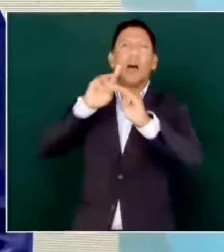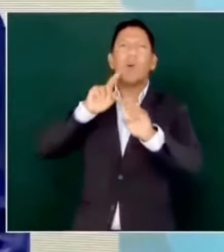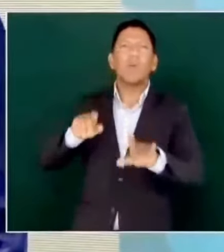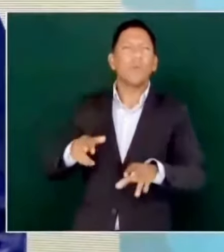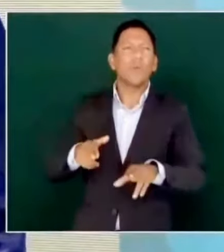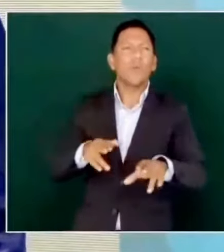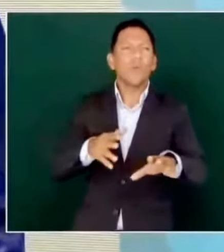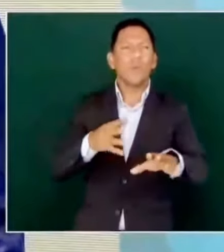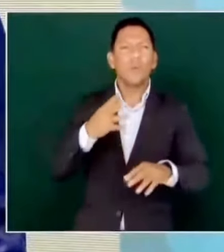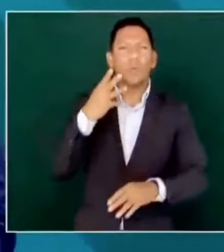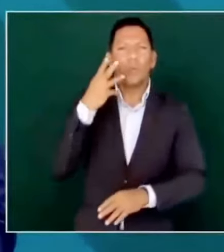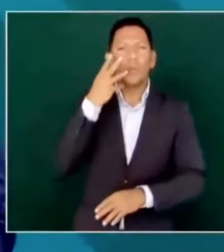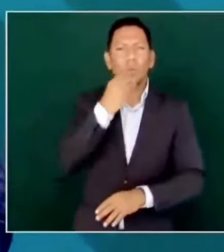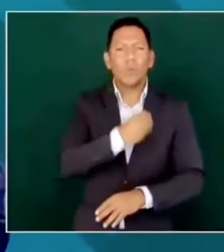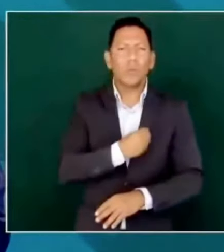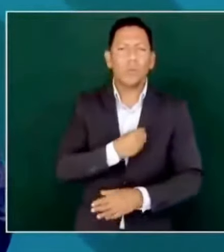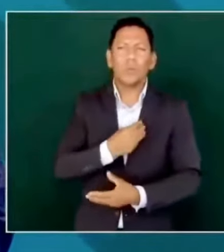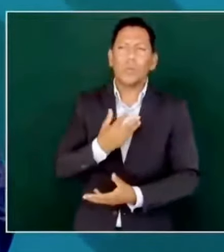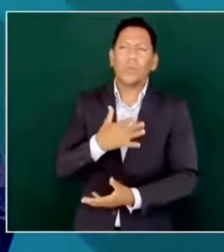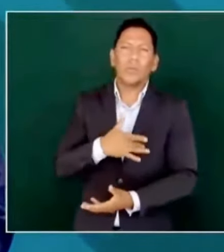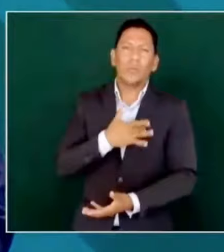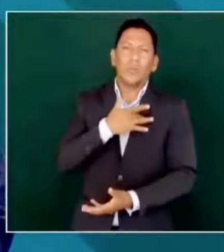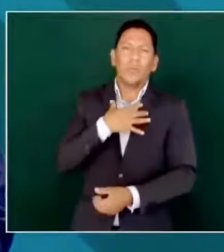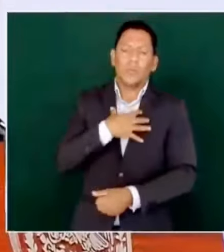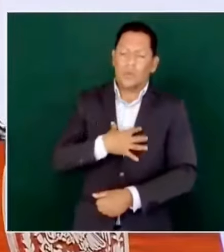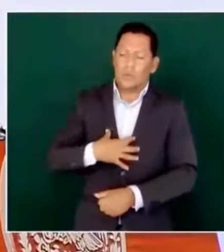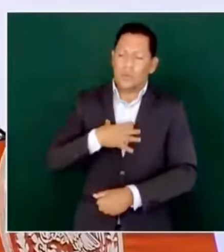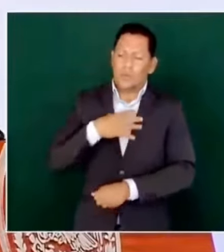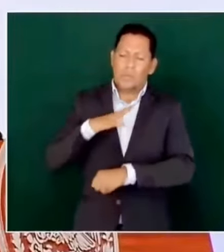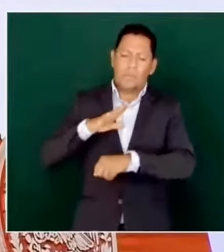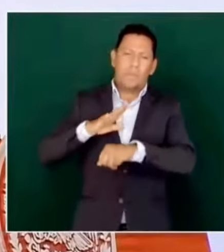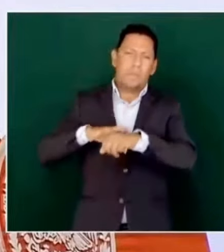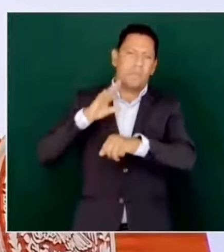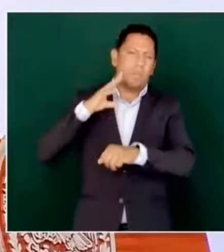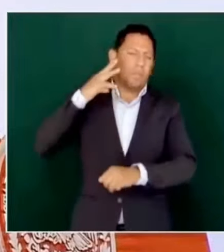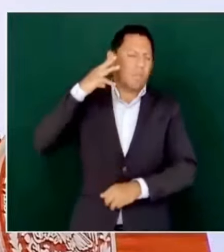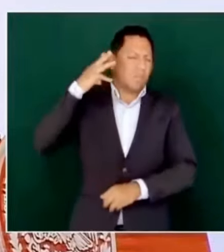me complacen más que el mar.